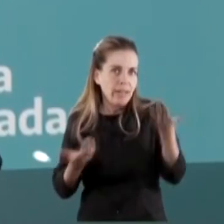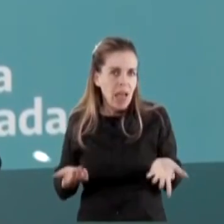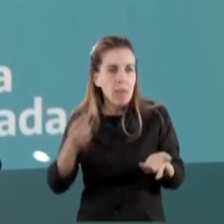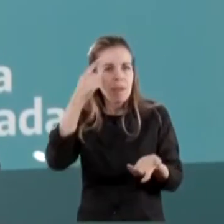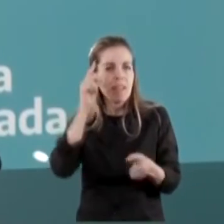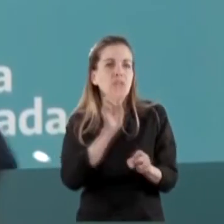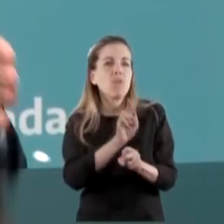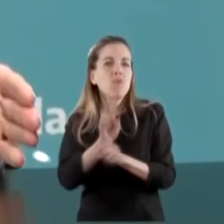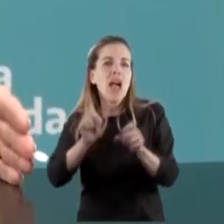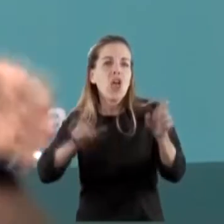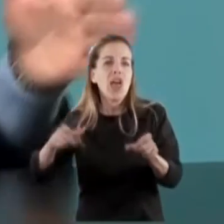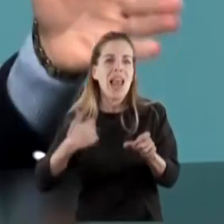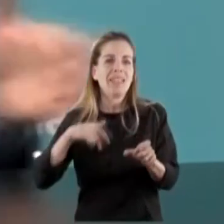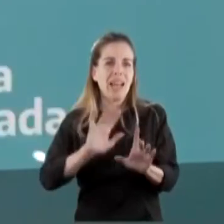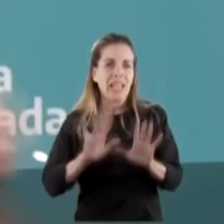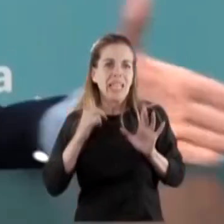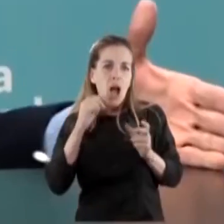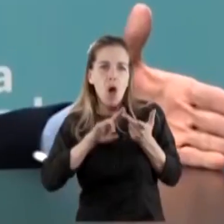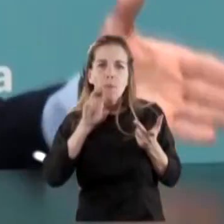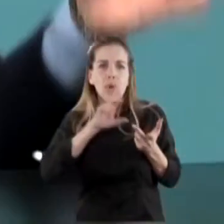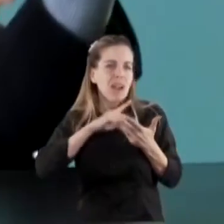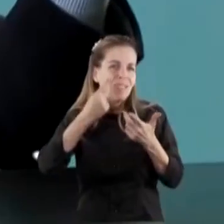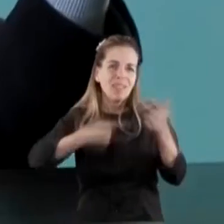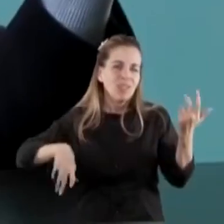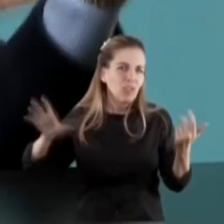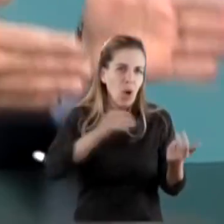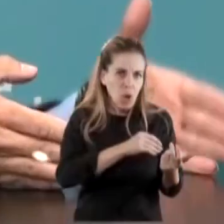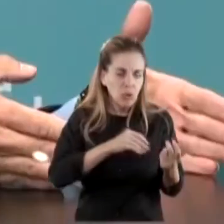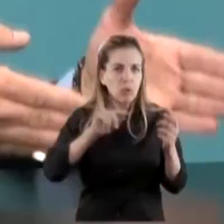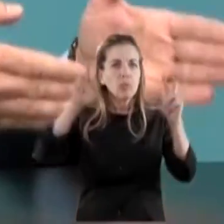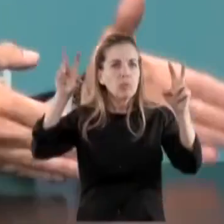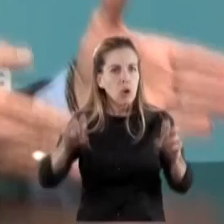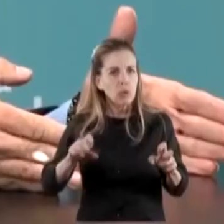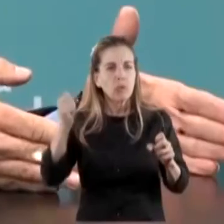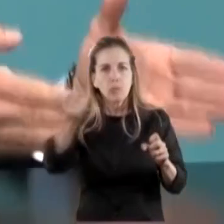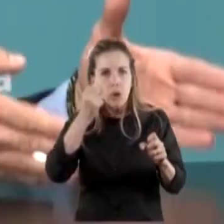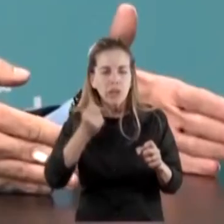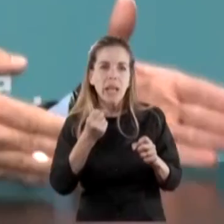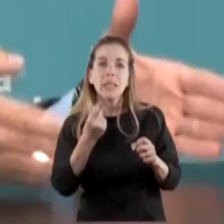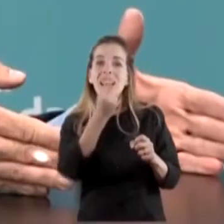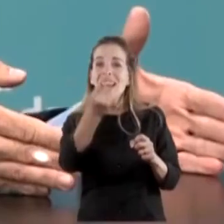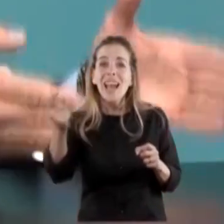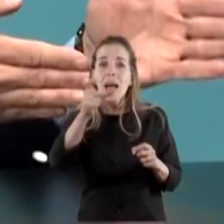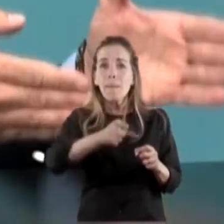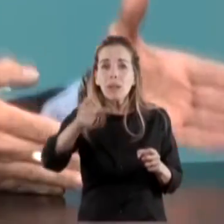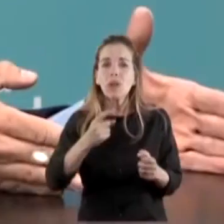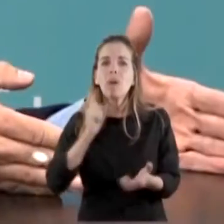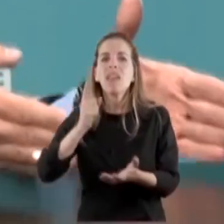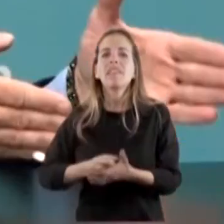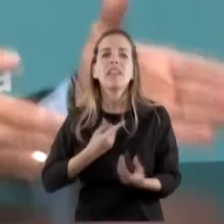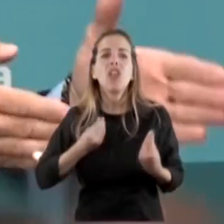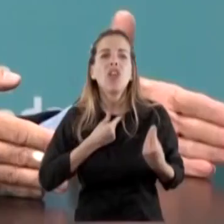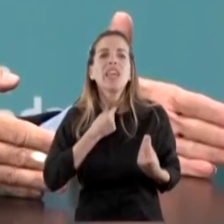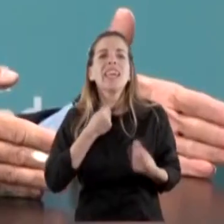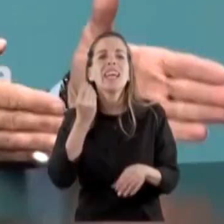y los argentinos. Pero ejes muy claros, elegir cada beneficiario dónde quiere trabajar, hay 200.000